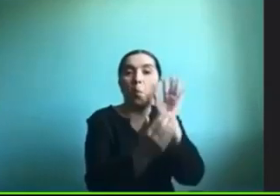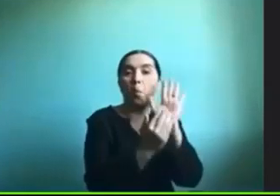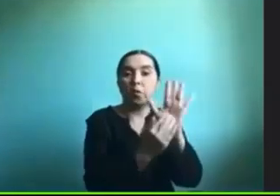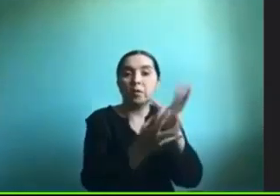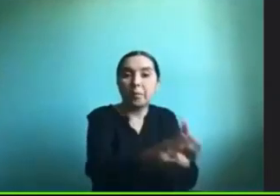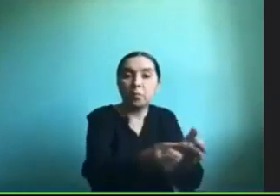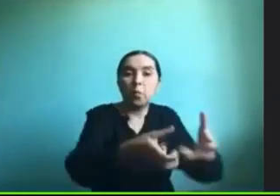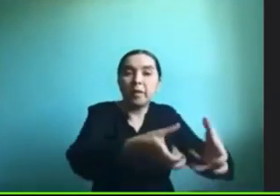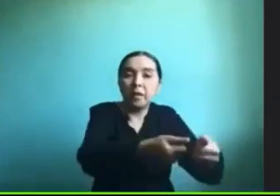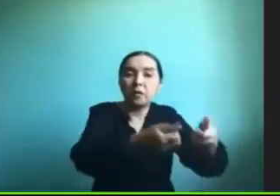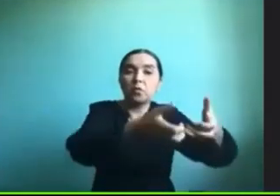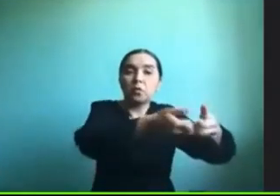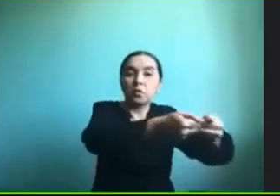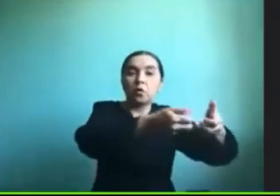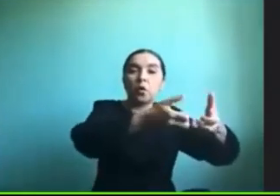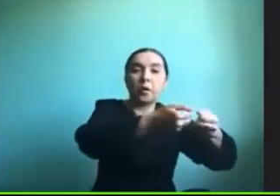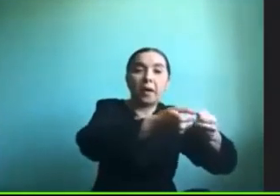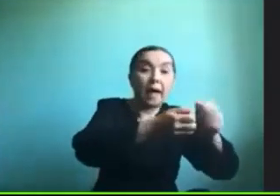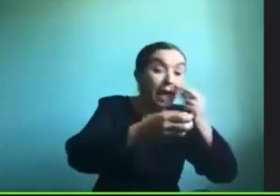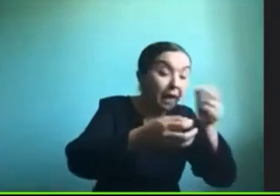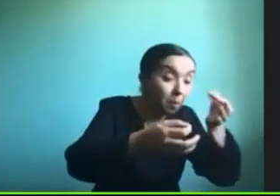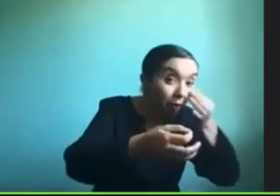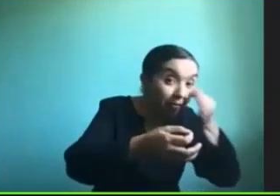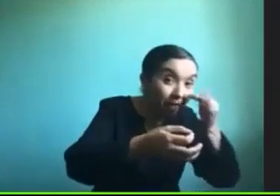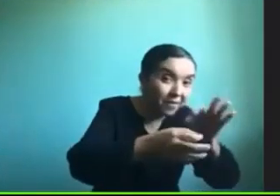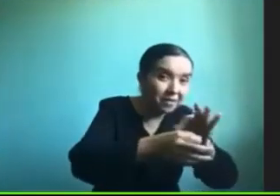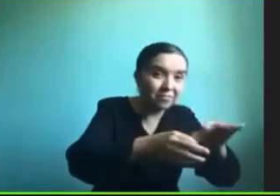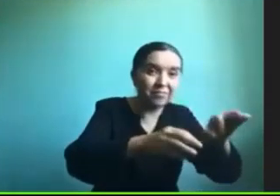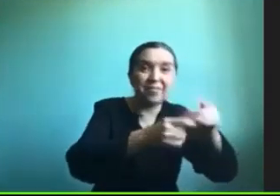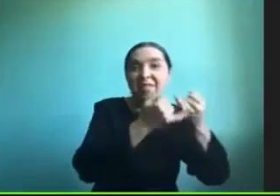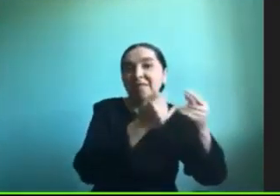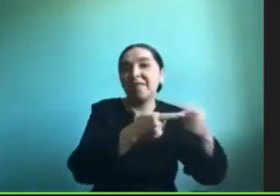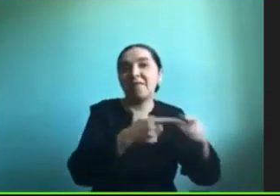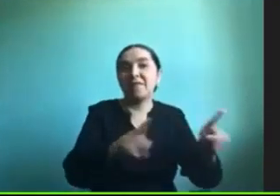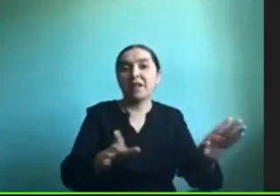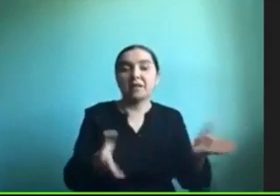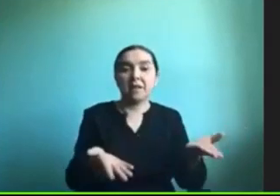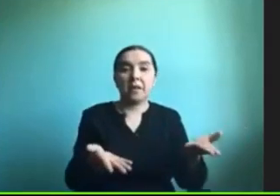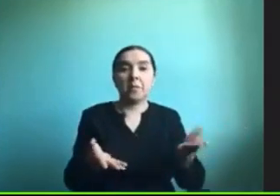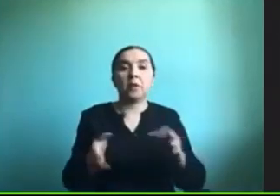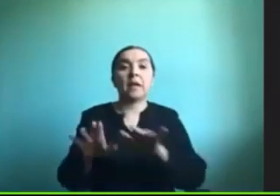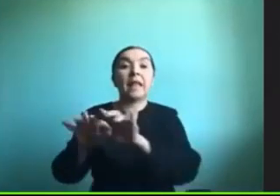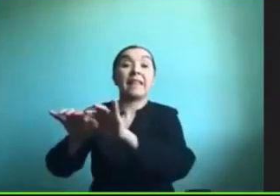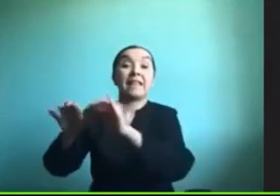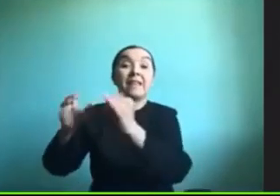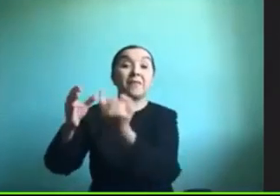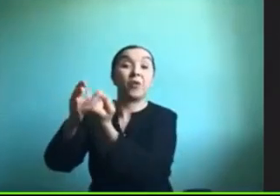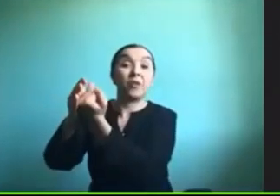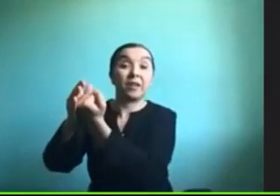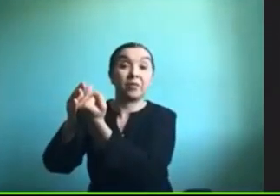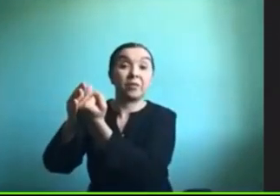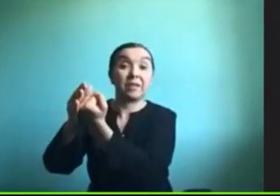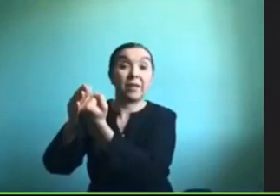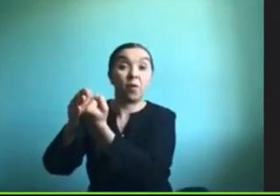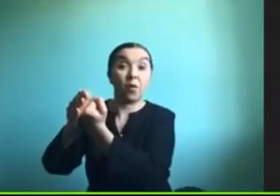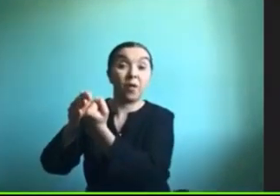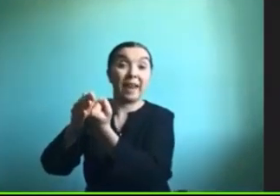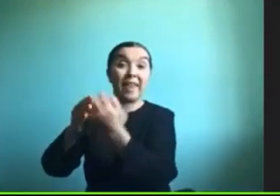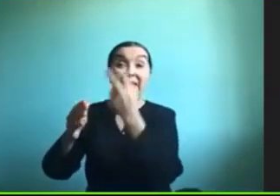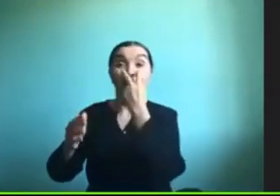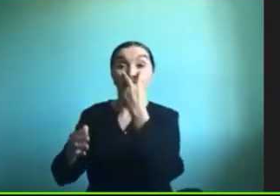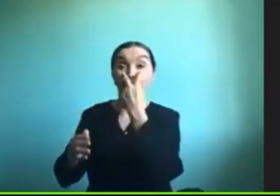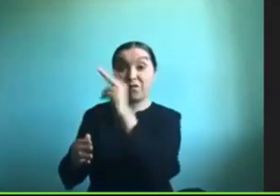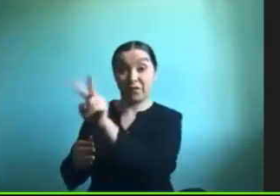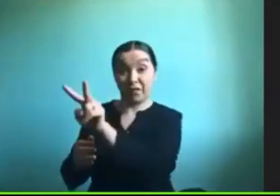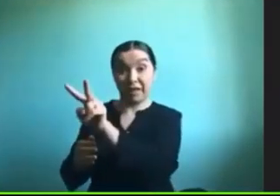que él pueda explorar de diferentes maneras porque claro los libros inclusivos le pueden dar una exploración más visual y de